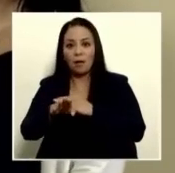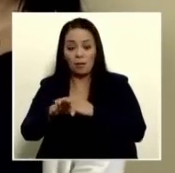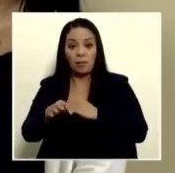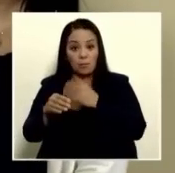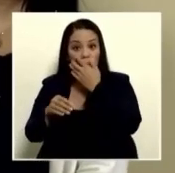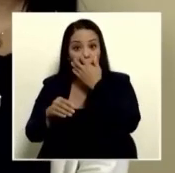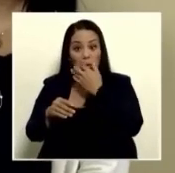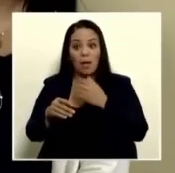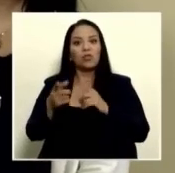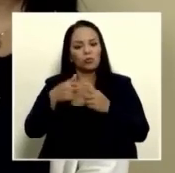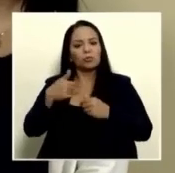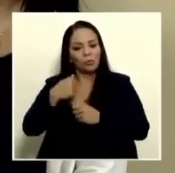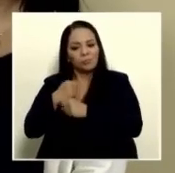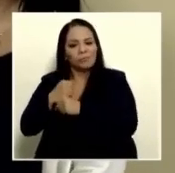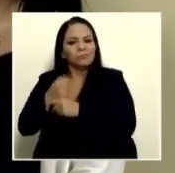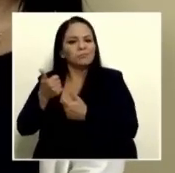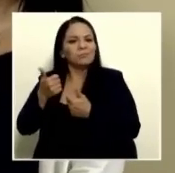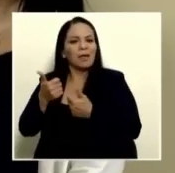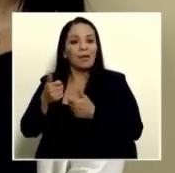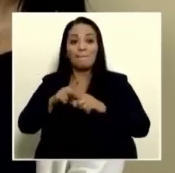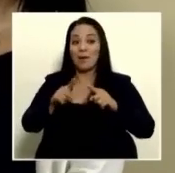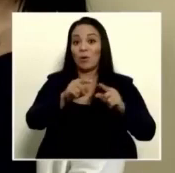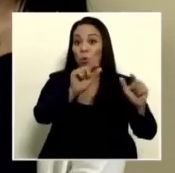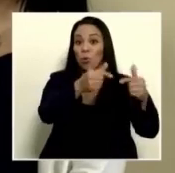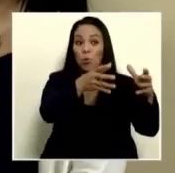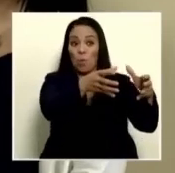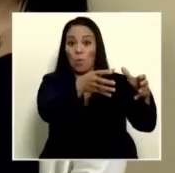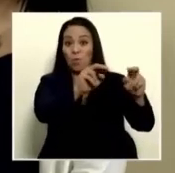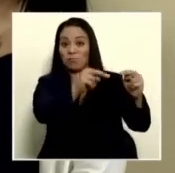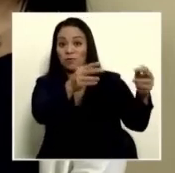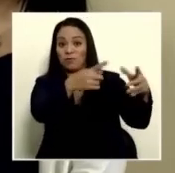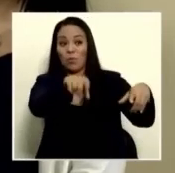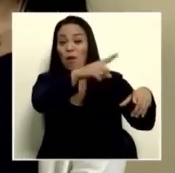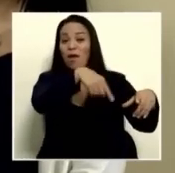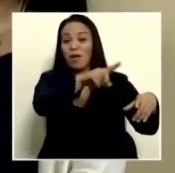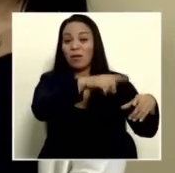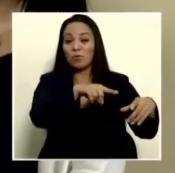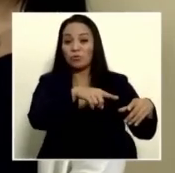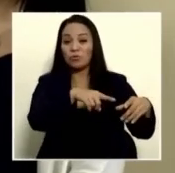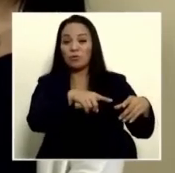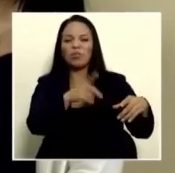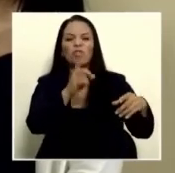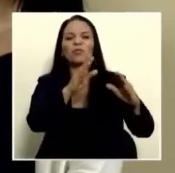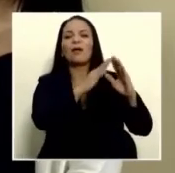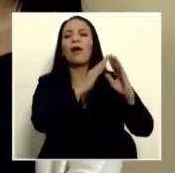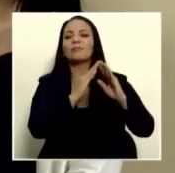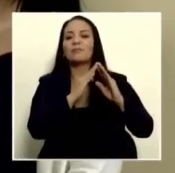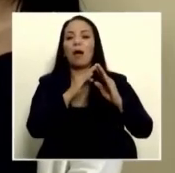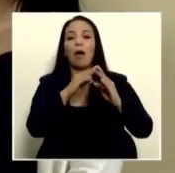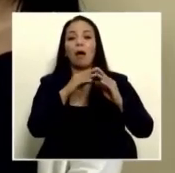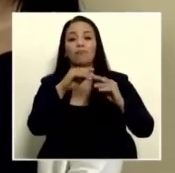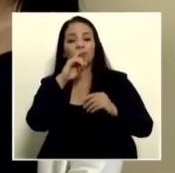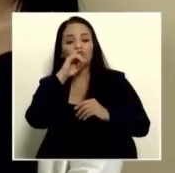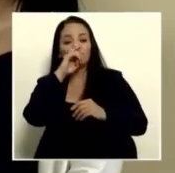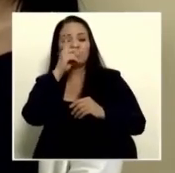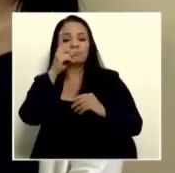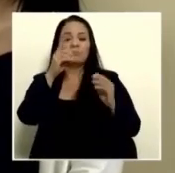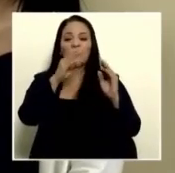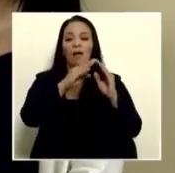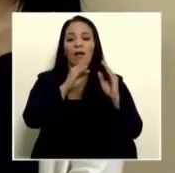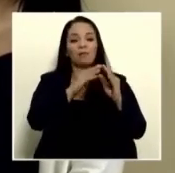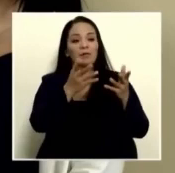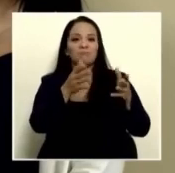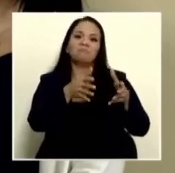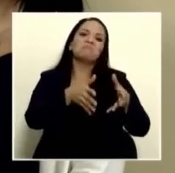los dueños de ese periódico y de ese grupo empresarial viven en condominios donde tienen calles